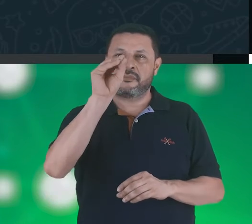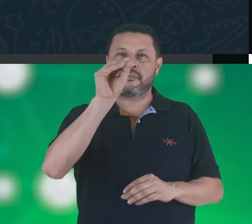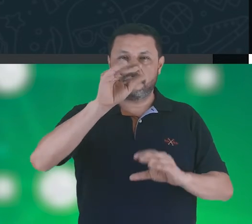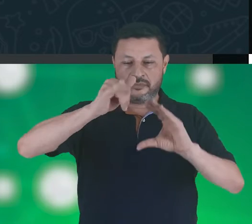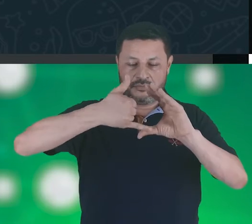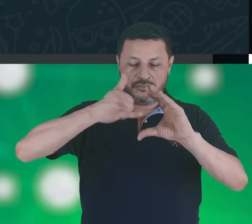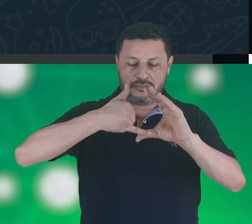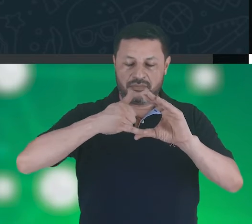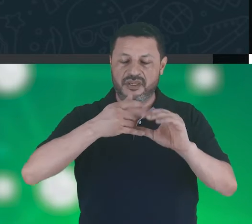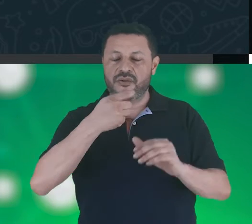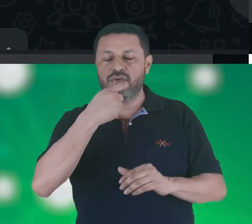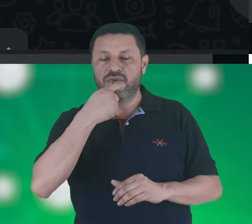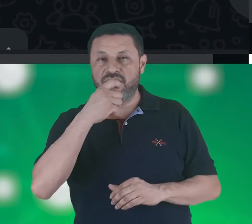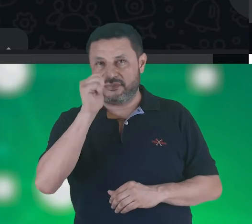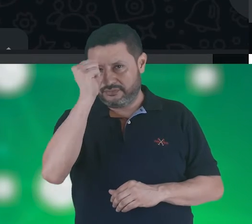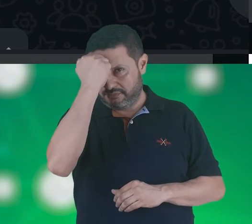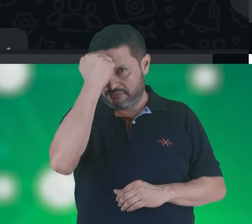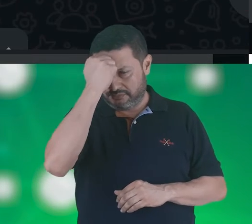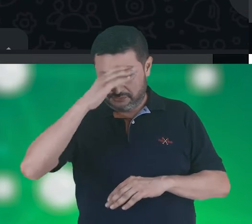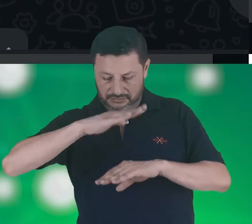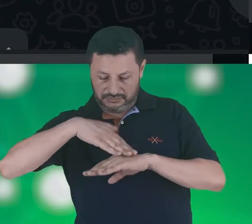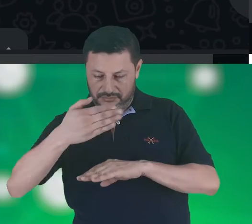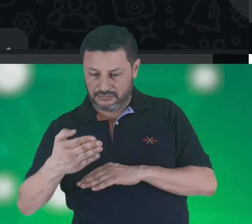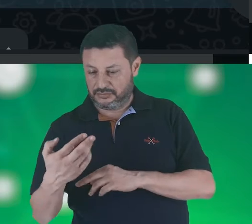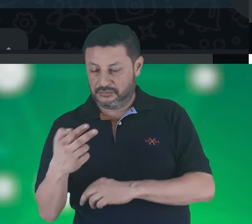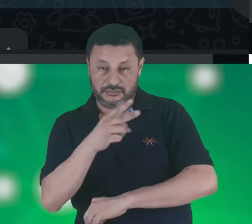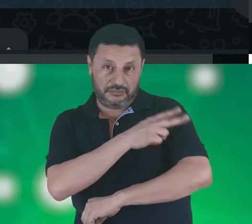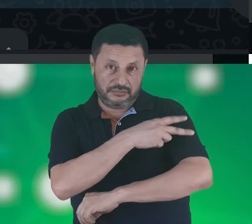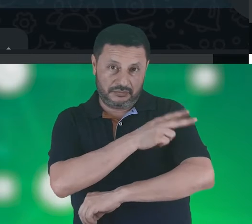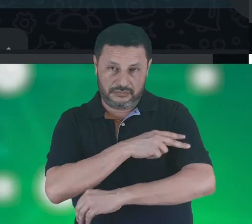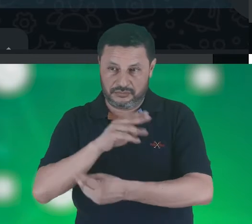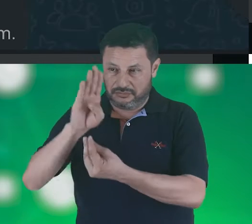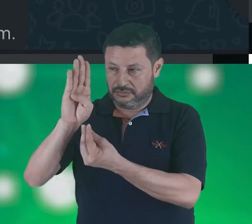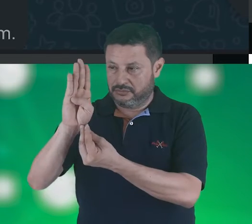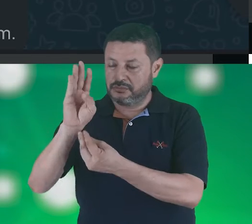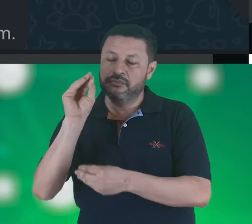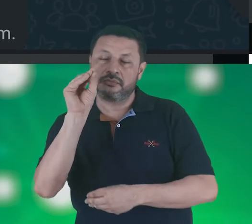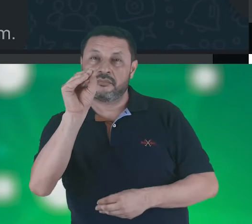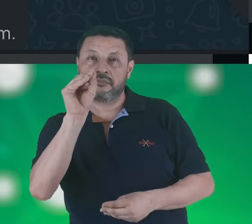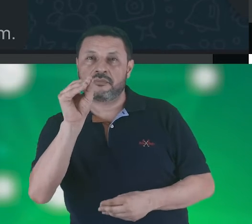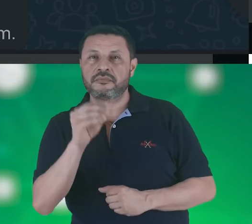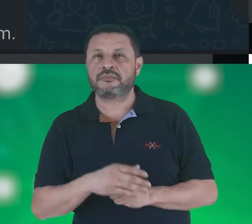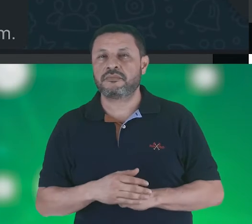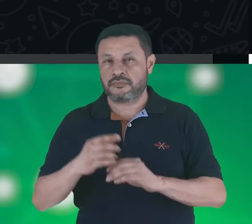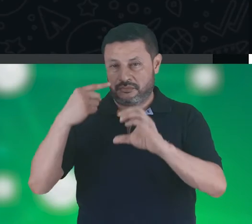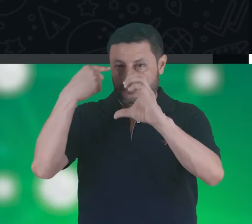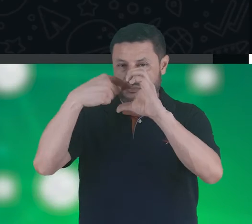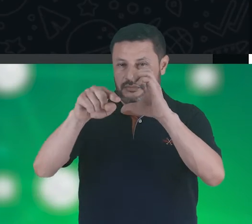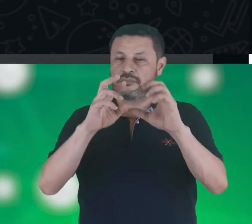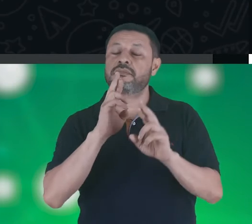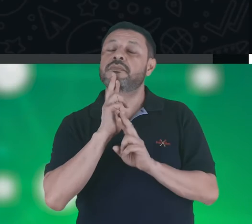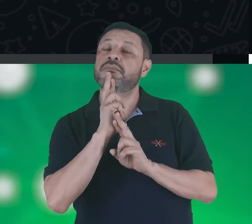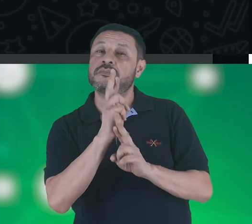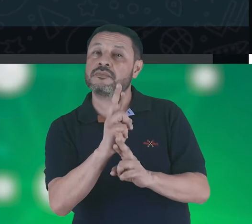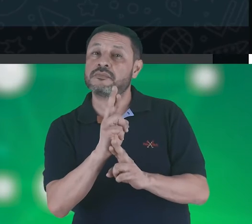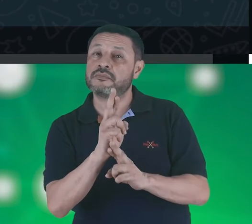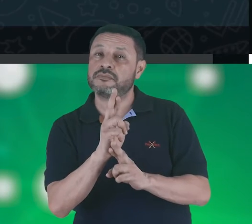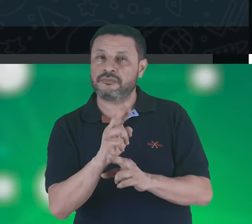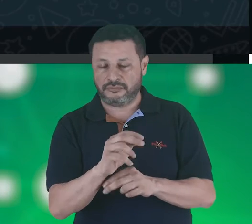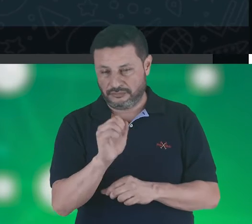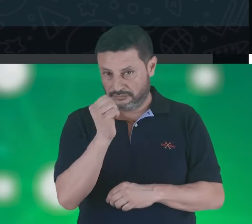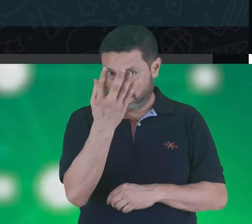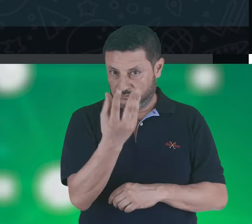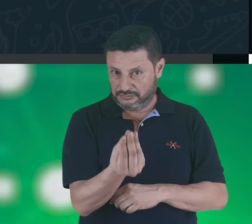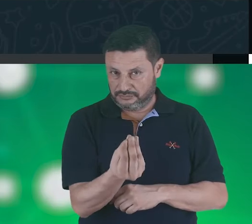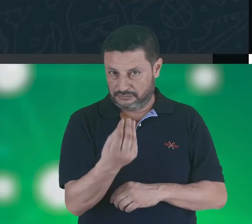mensaje de texto al juez. Luego, el capitán del equipo B indica, mediante mensaje de texto, al grupo